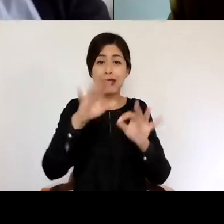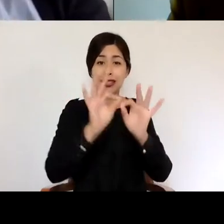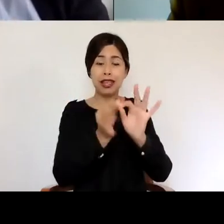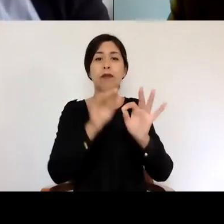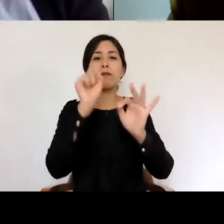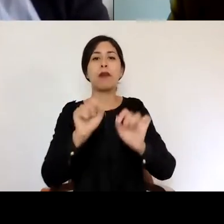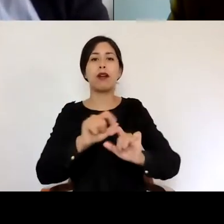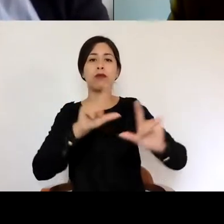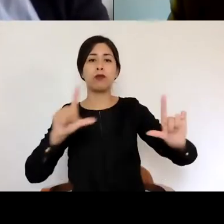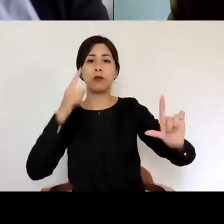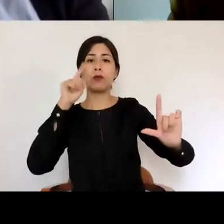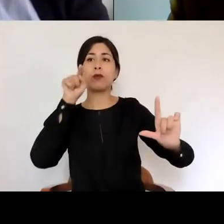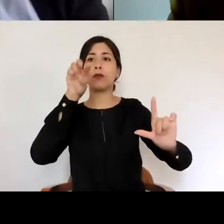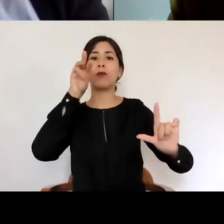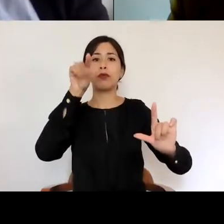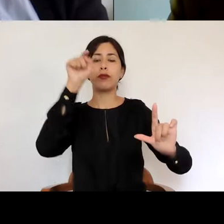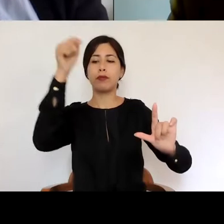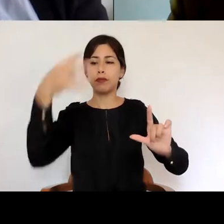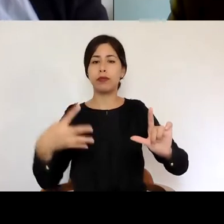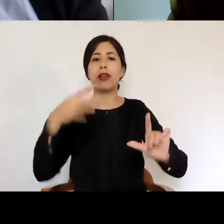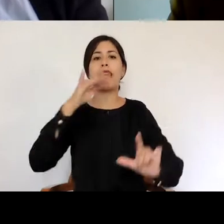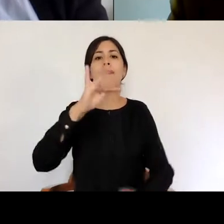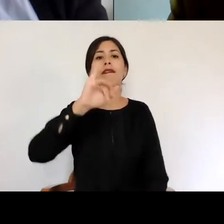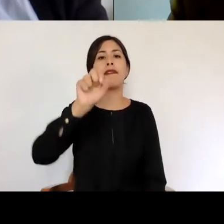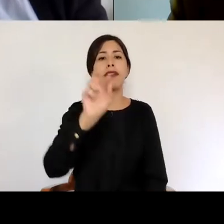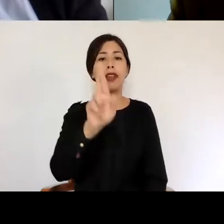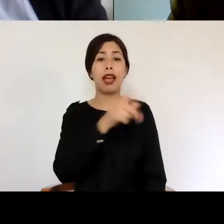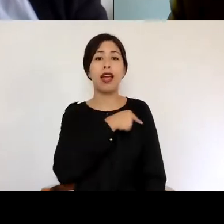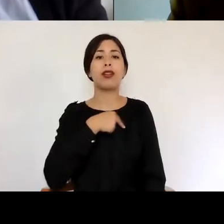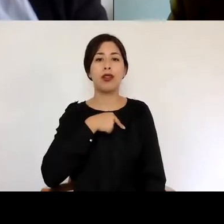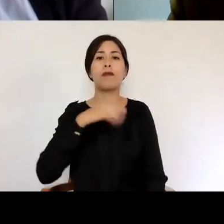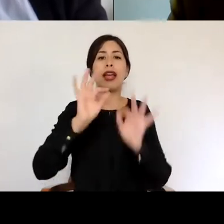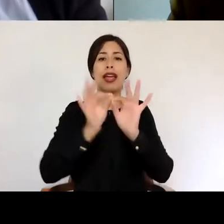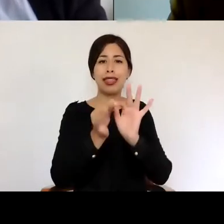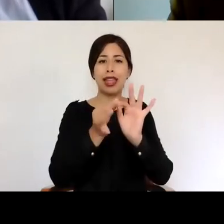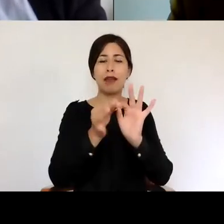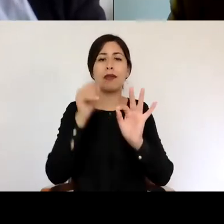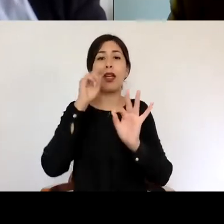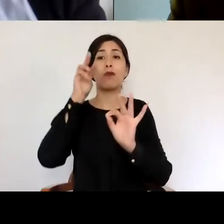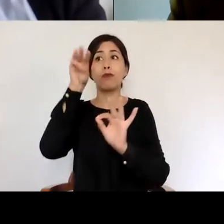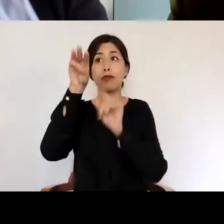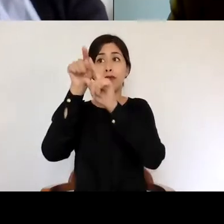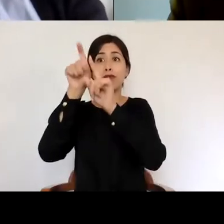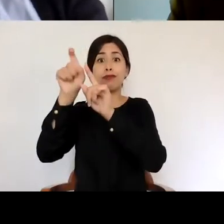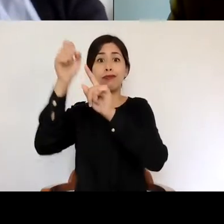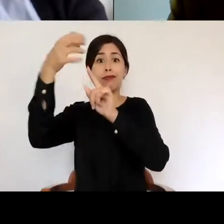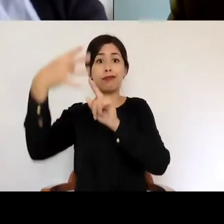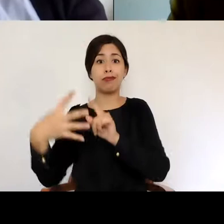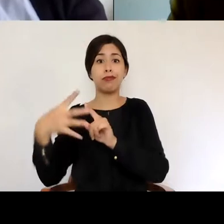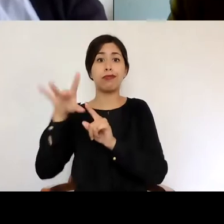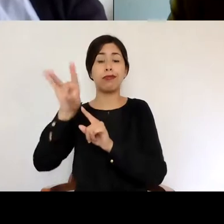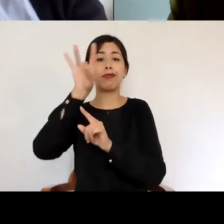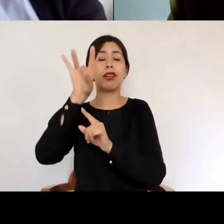la encuentran entre los participantes como intérprete, y deben hacer un clic en los tres puntitos que aparecen al costado y